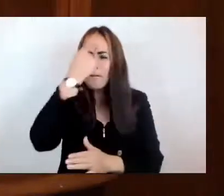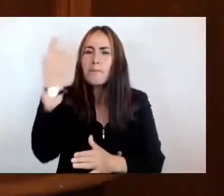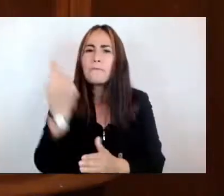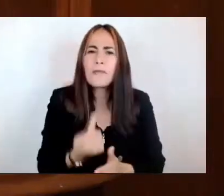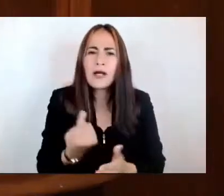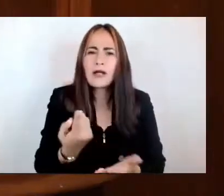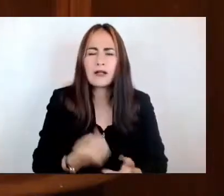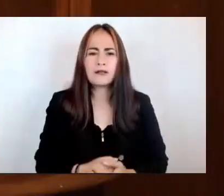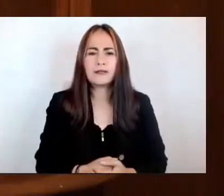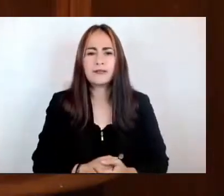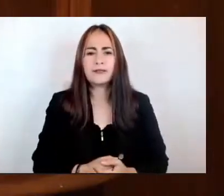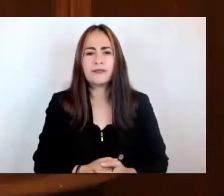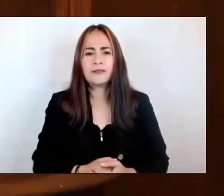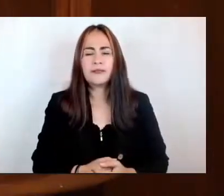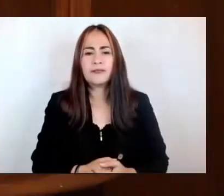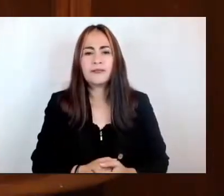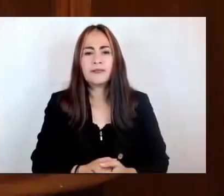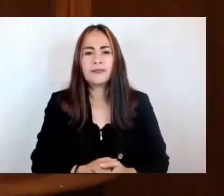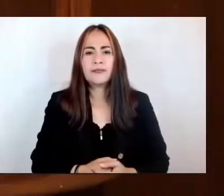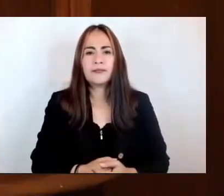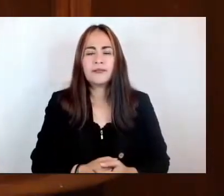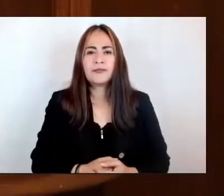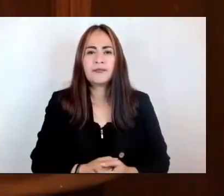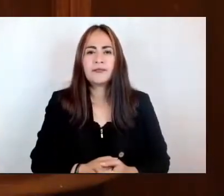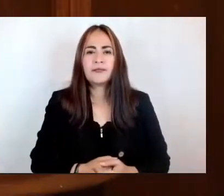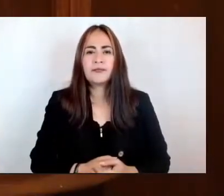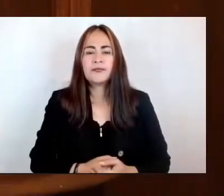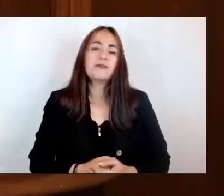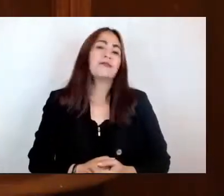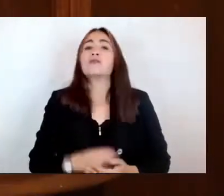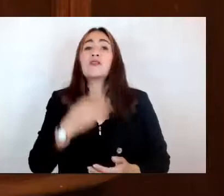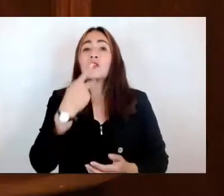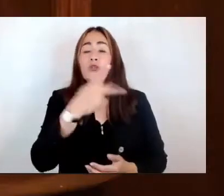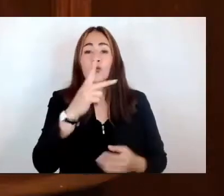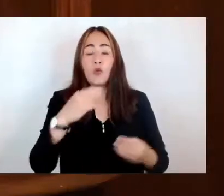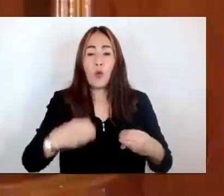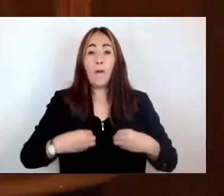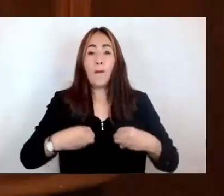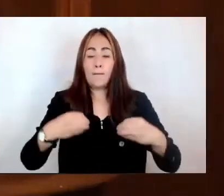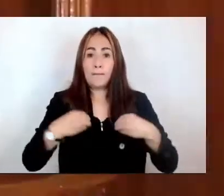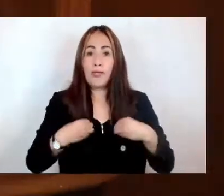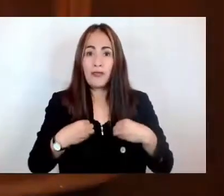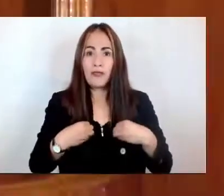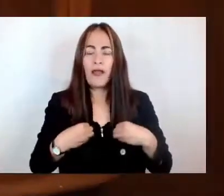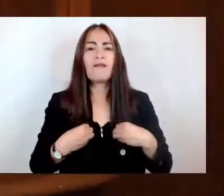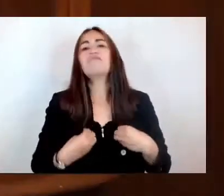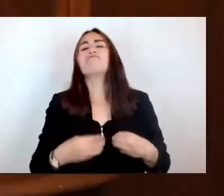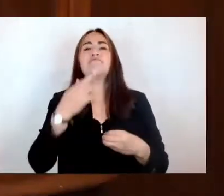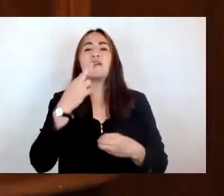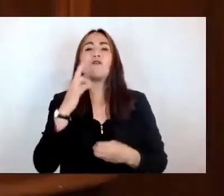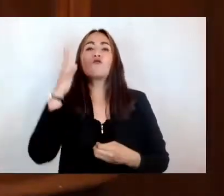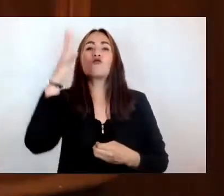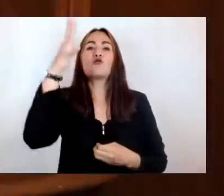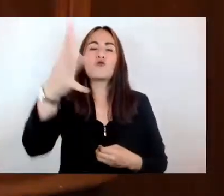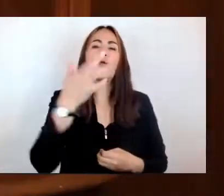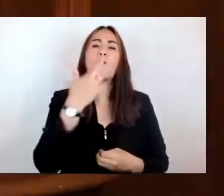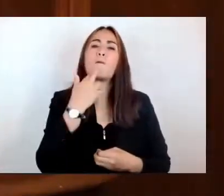la oportunidad de vida de jóvenes que serán futuros profesionistas,